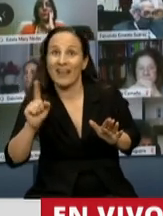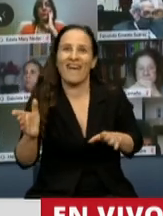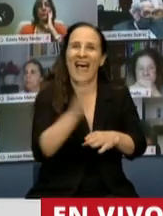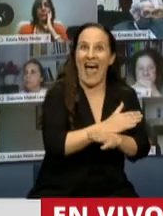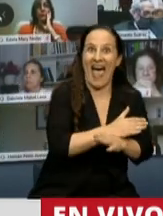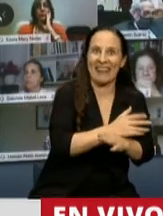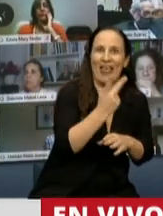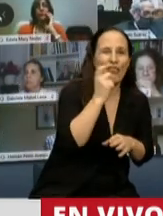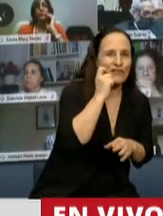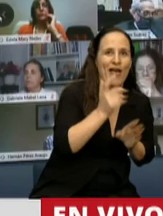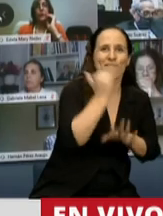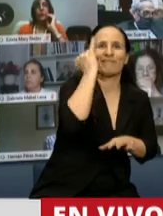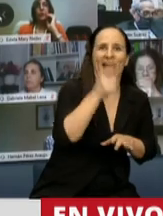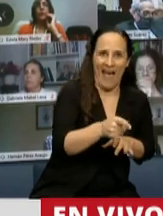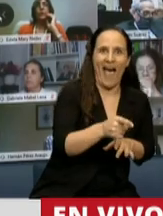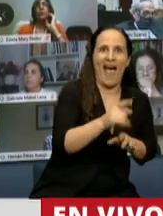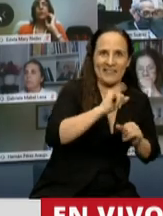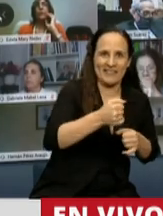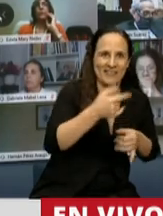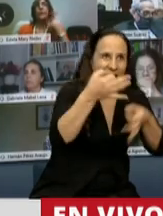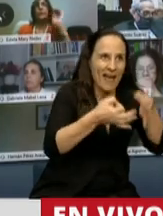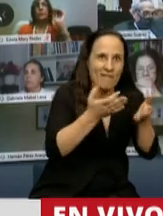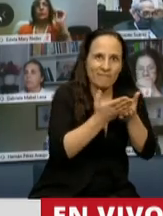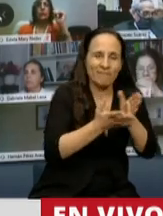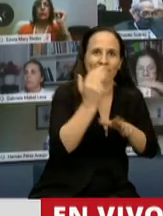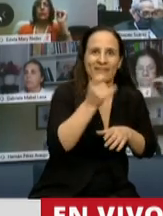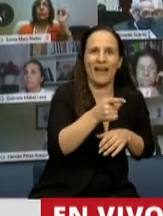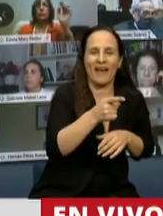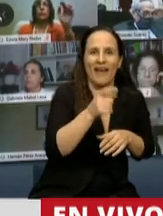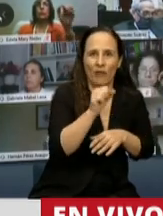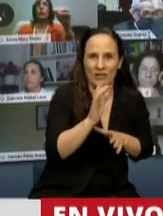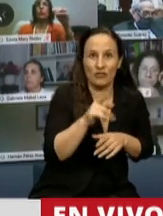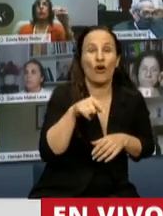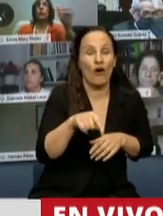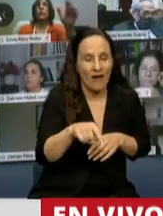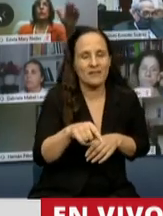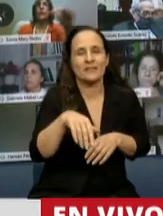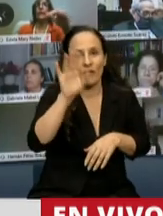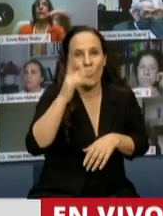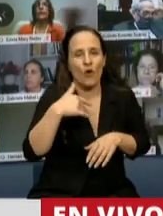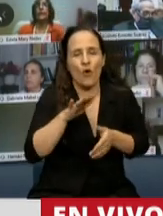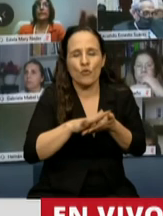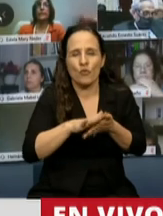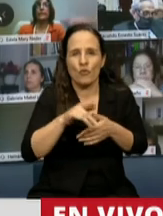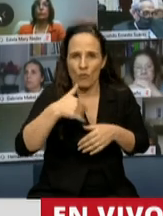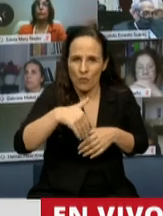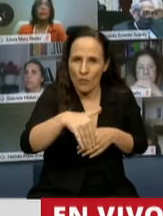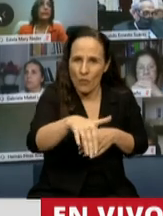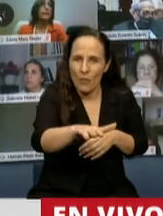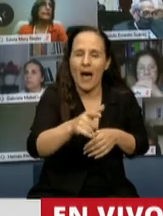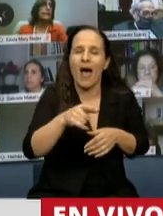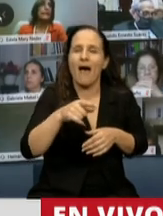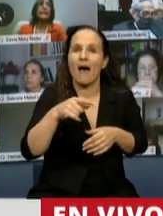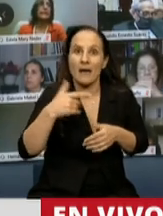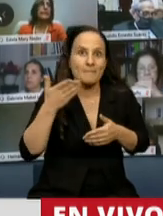tener un proyecto mucho más empático de lo que tenemos al momento. Ese es el desafío que tenemos y al cual invito a todos los diputados y